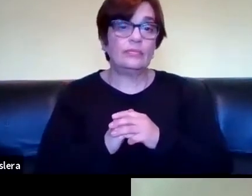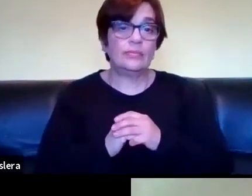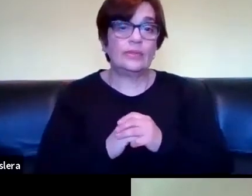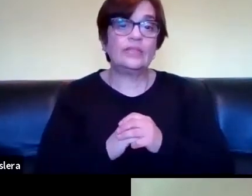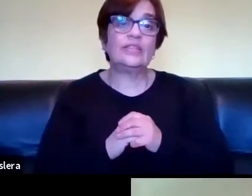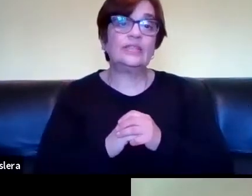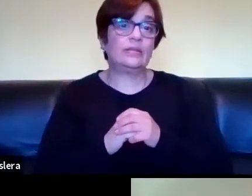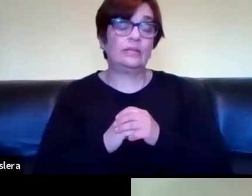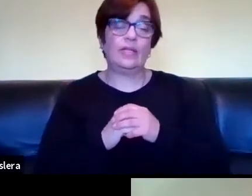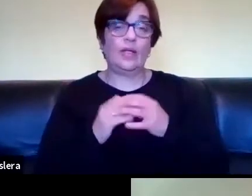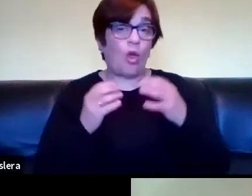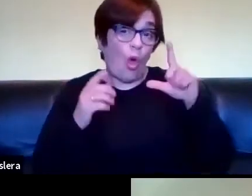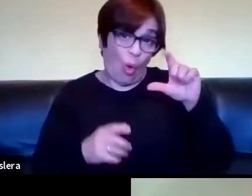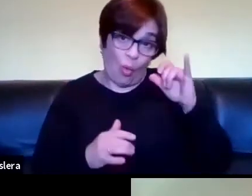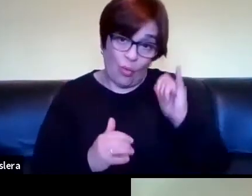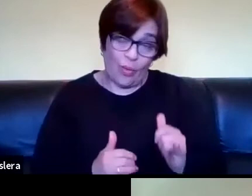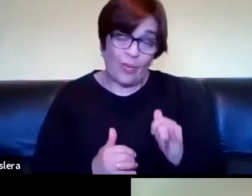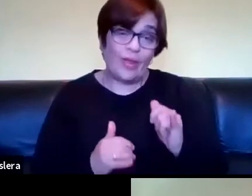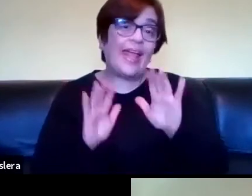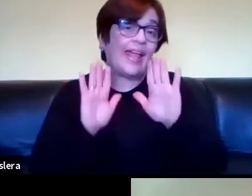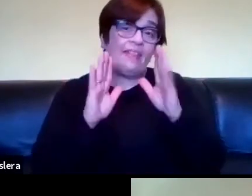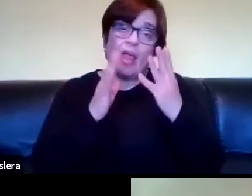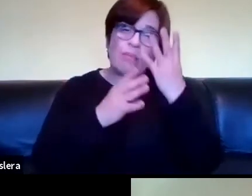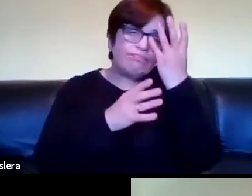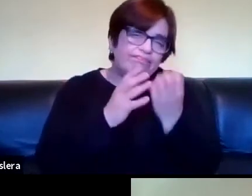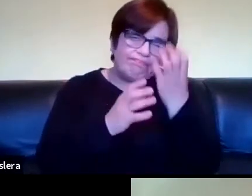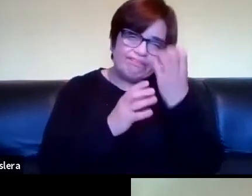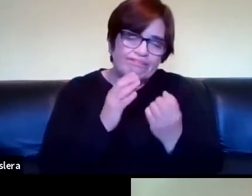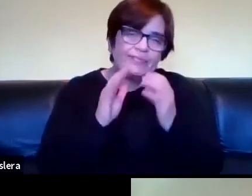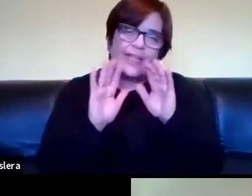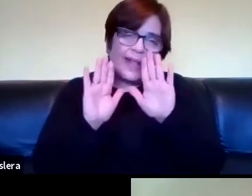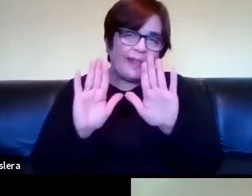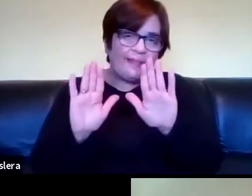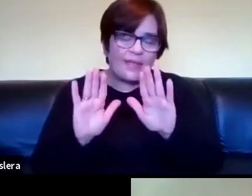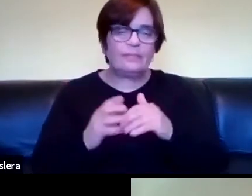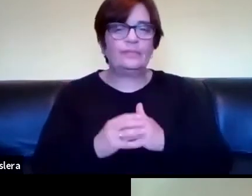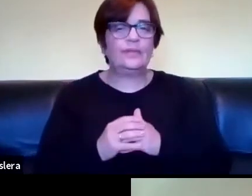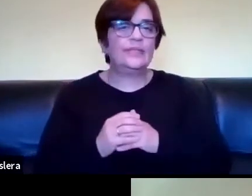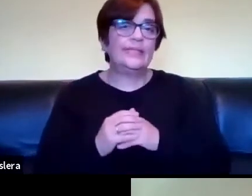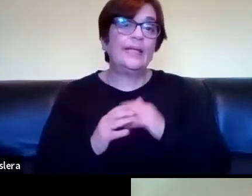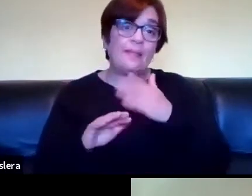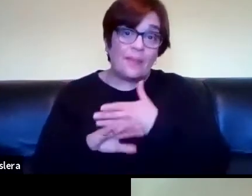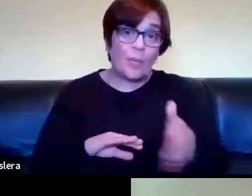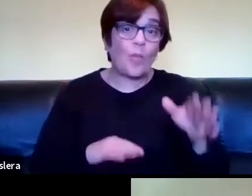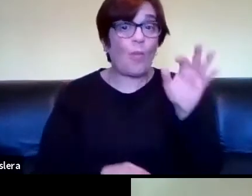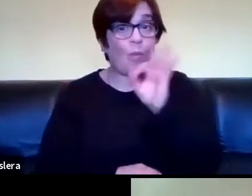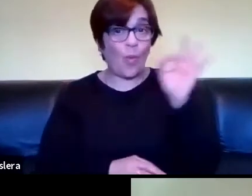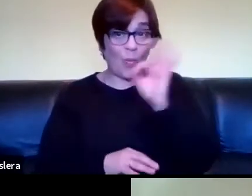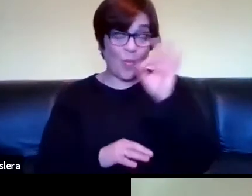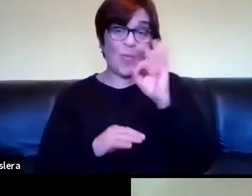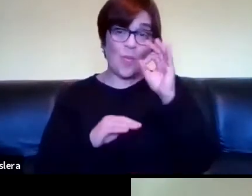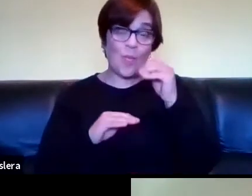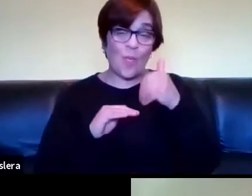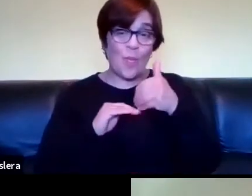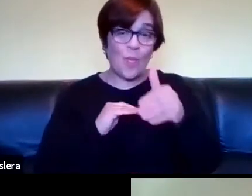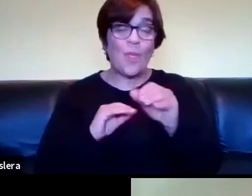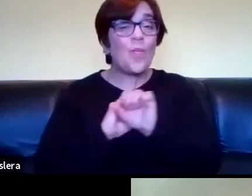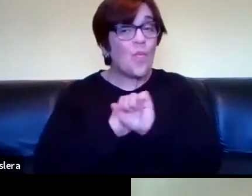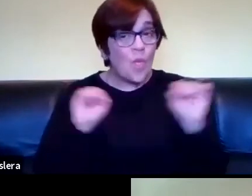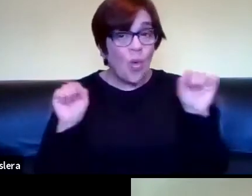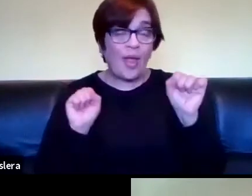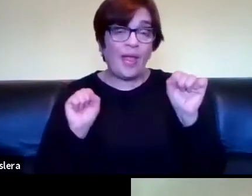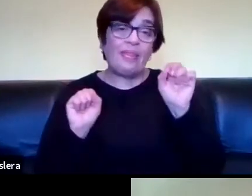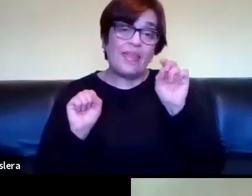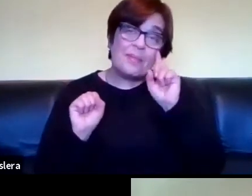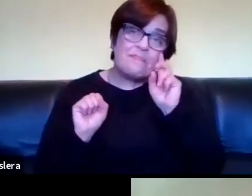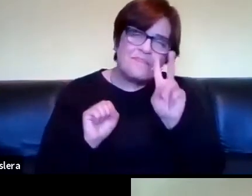claro por supuesto va a quedar grabado así que bueno tendrán posibilidad después de de seguirlo